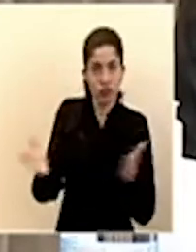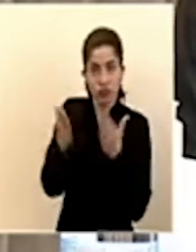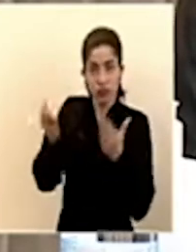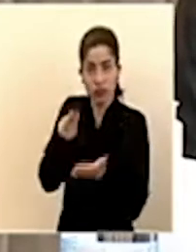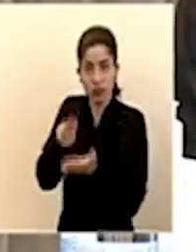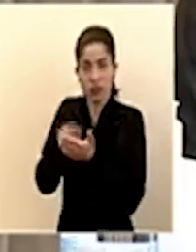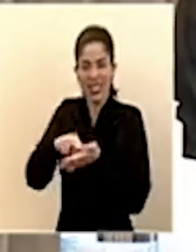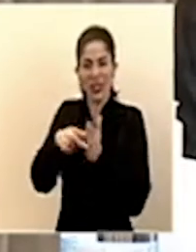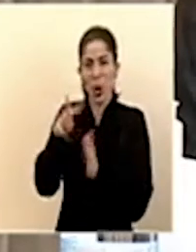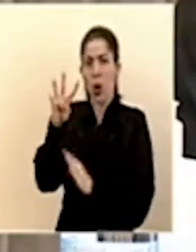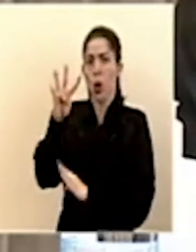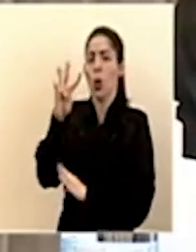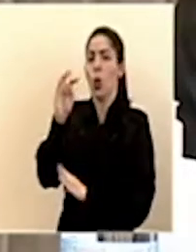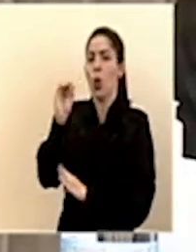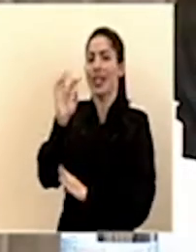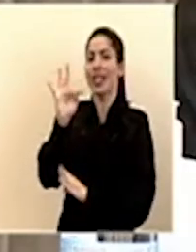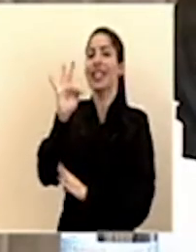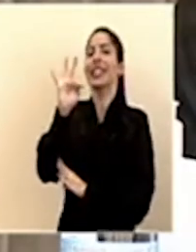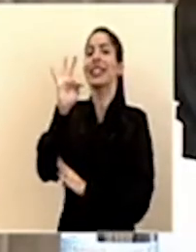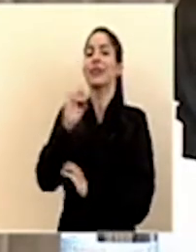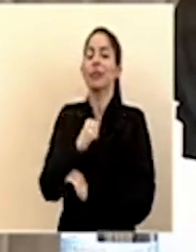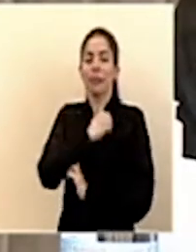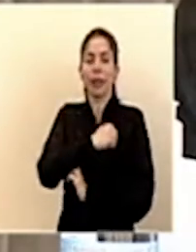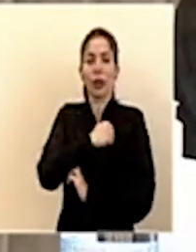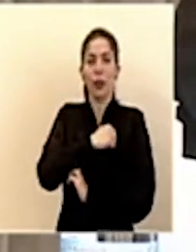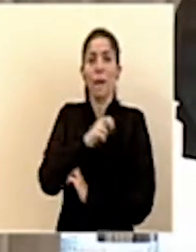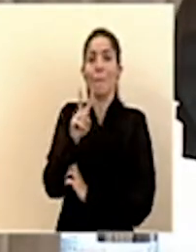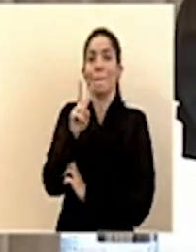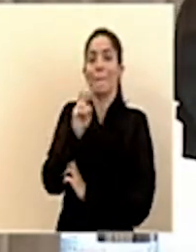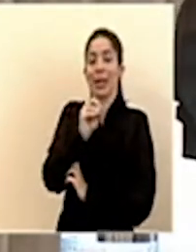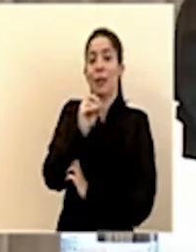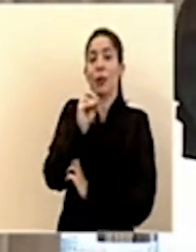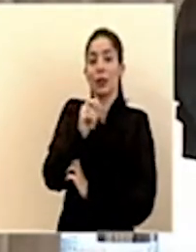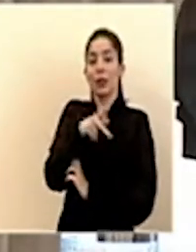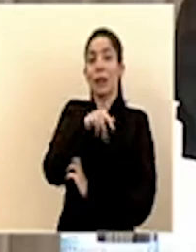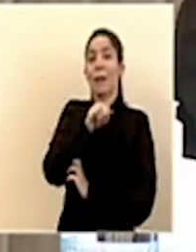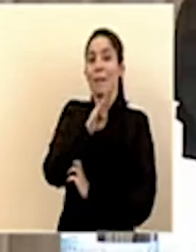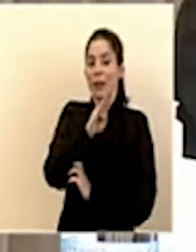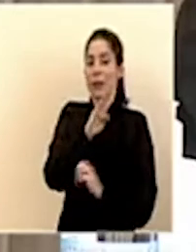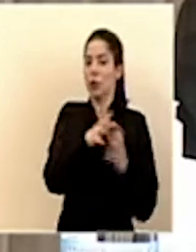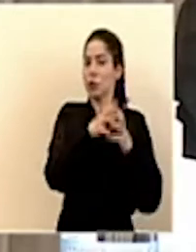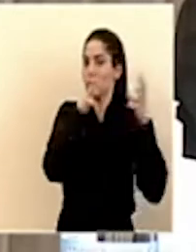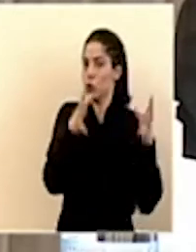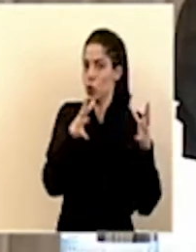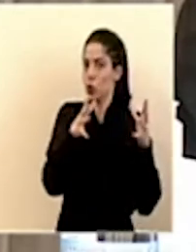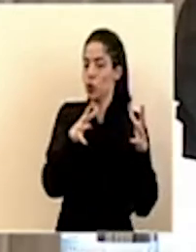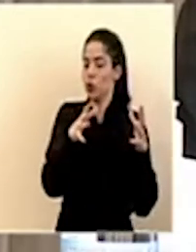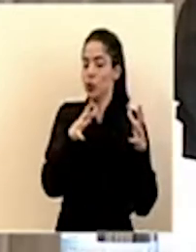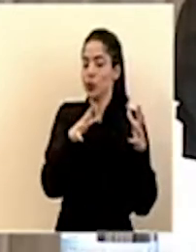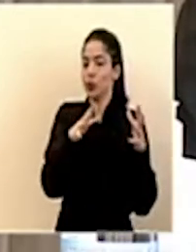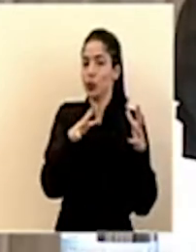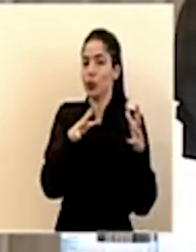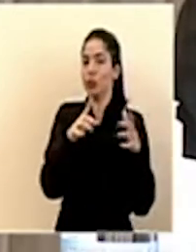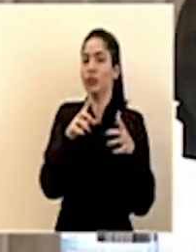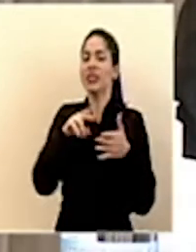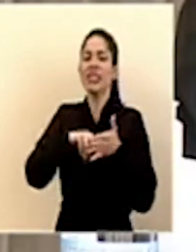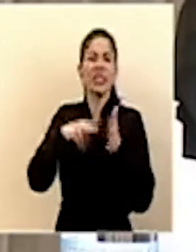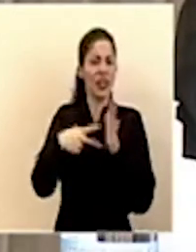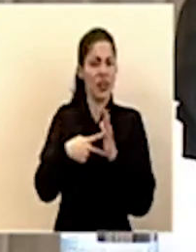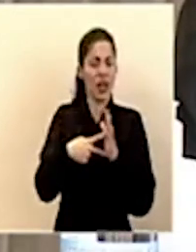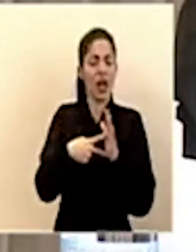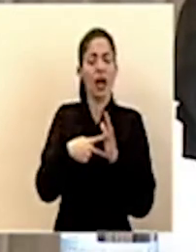40 trillones de dólares, perdón, el 20% del PIB, que es muchísimo, entonces